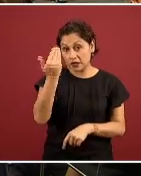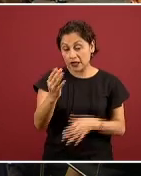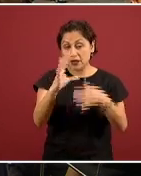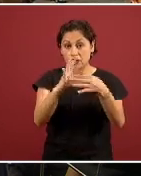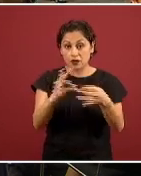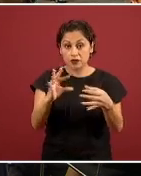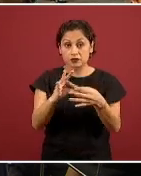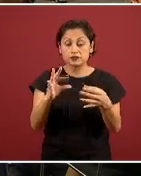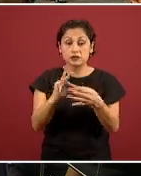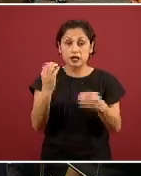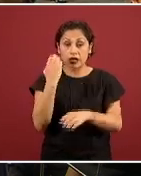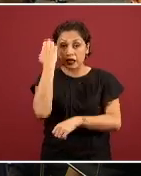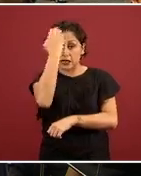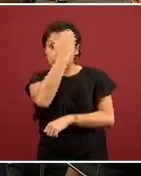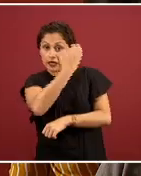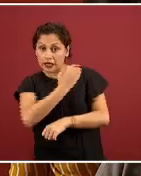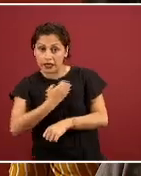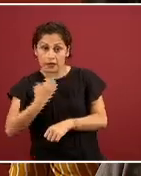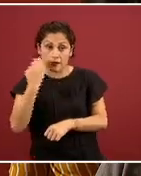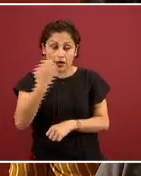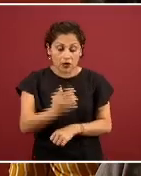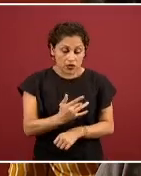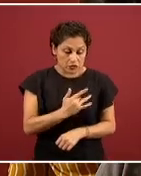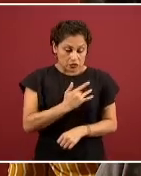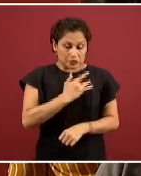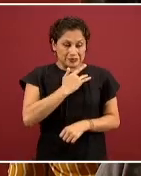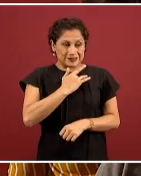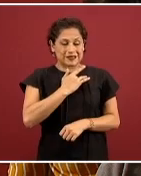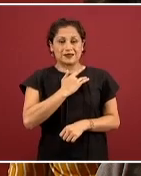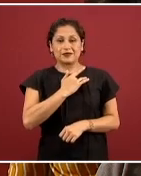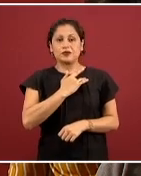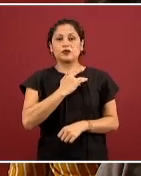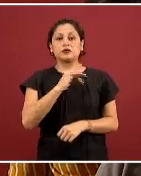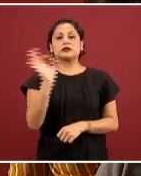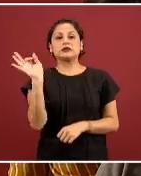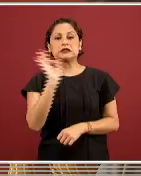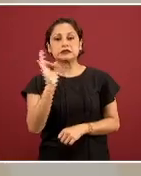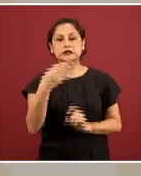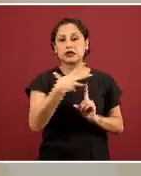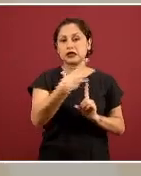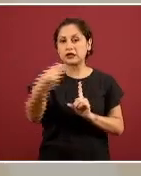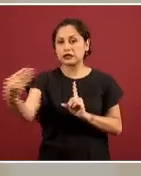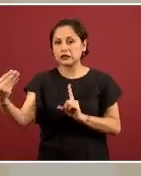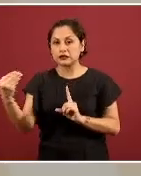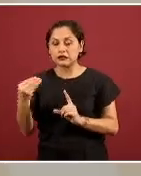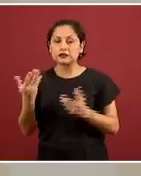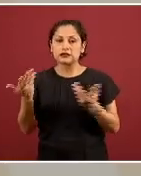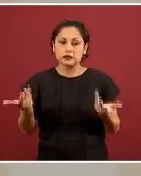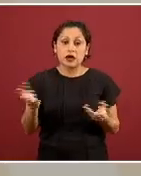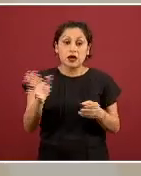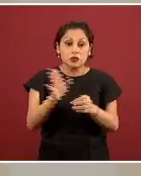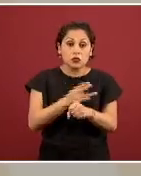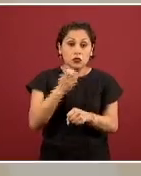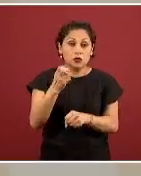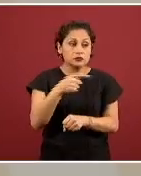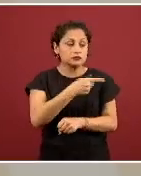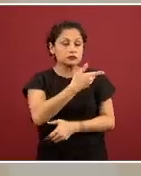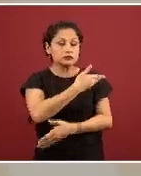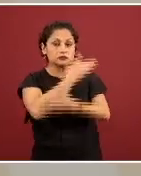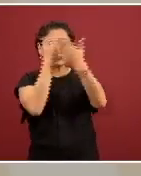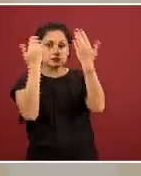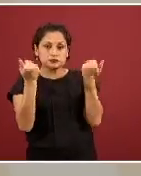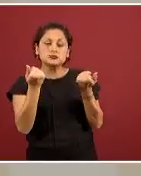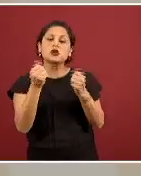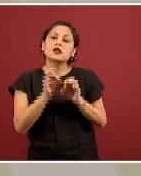asintomáticos que pudieran transmitir la enfermedad, por eso lo más importante es la sana distancia y son las medidas de prevención